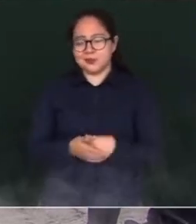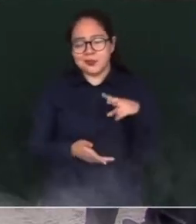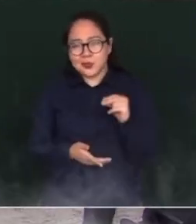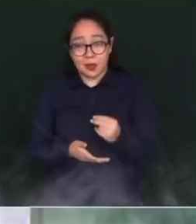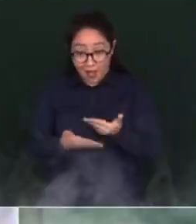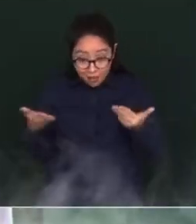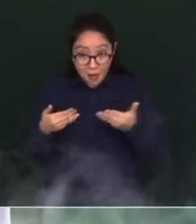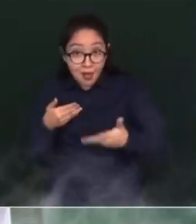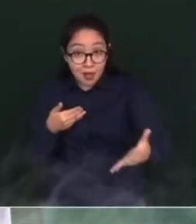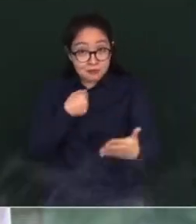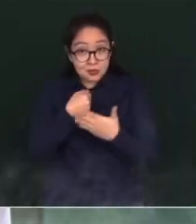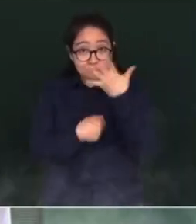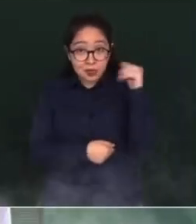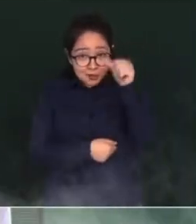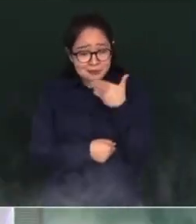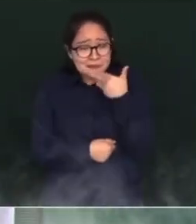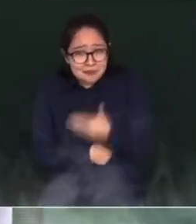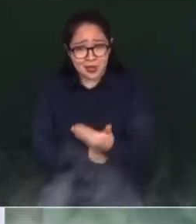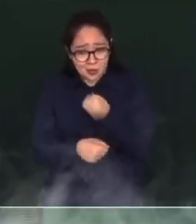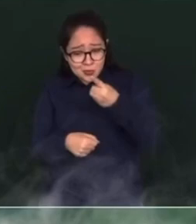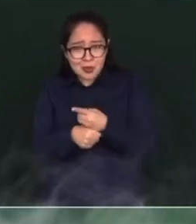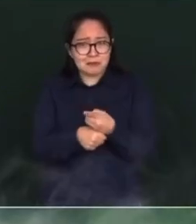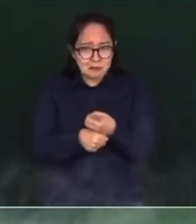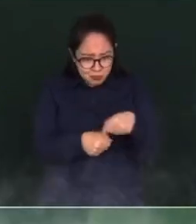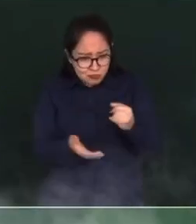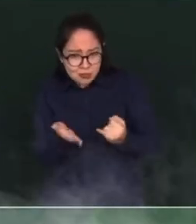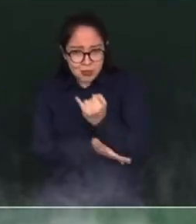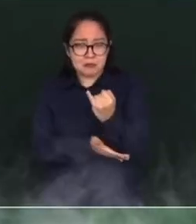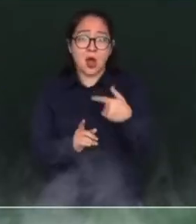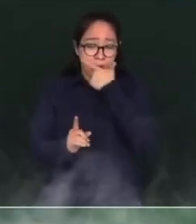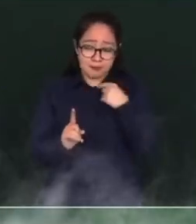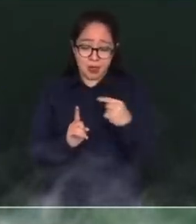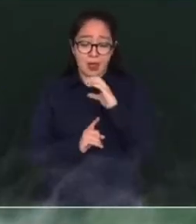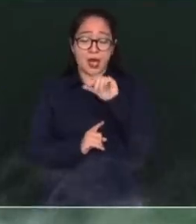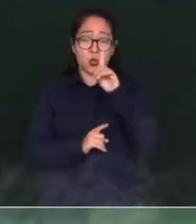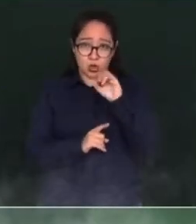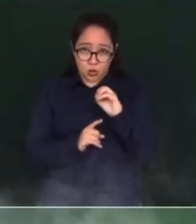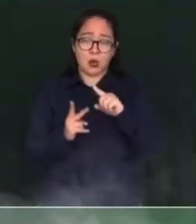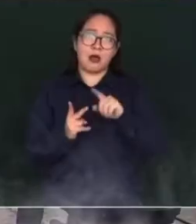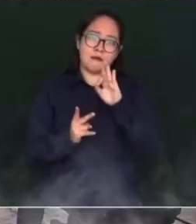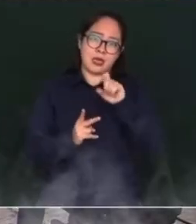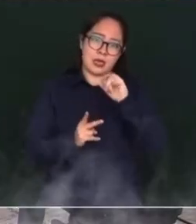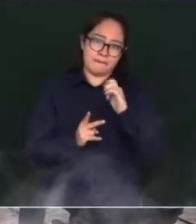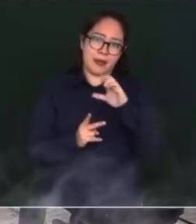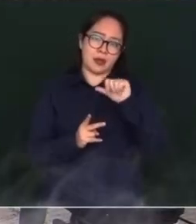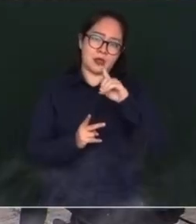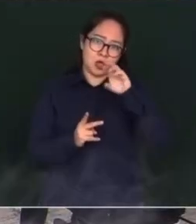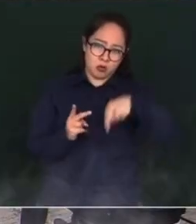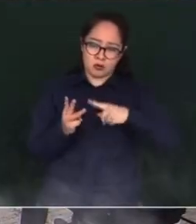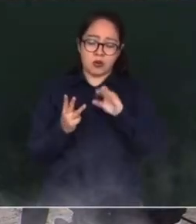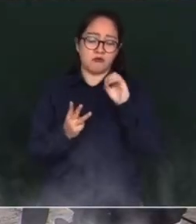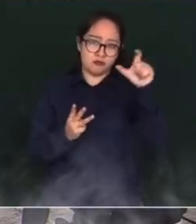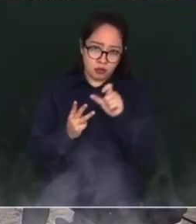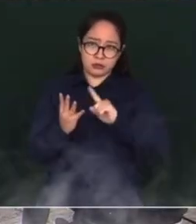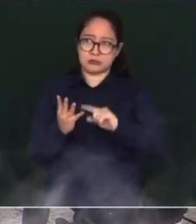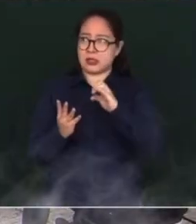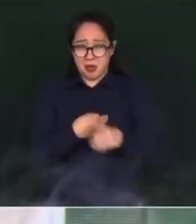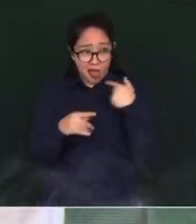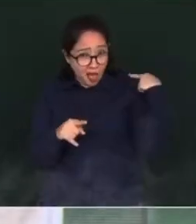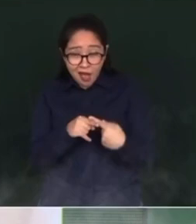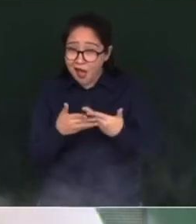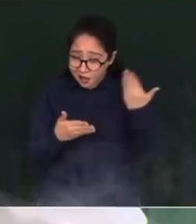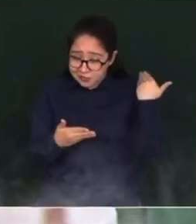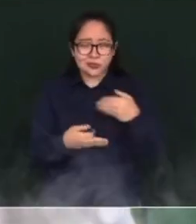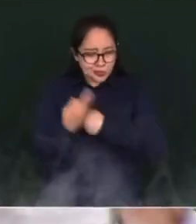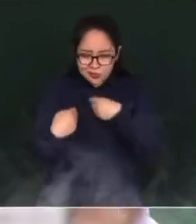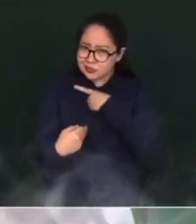buena oportunidad. Claudio Bequis González debería estar encabezando esto. Felipe Calderón, Fox, Cedillo, Salinas.